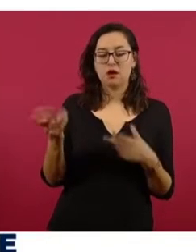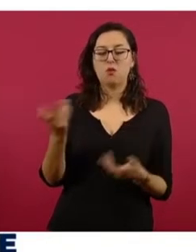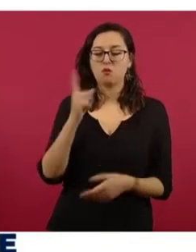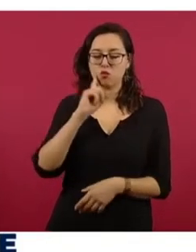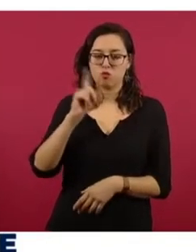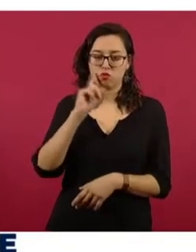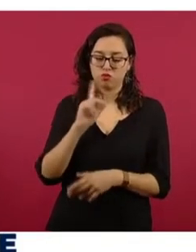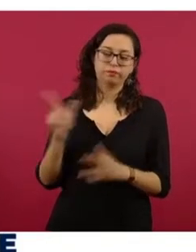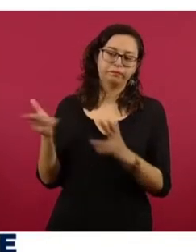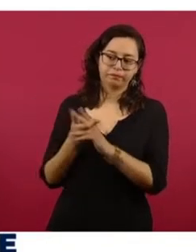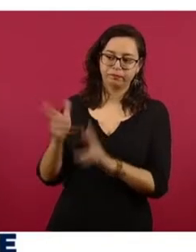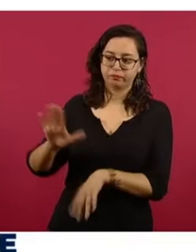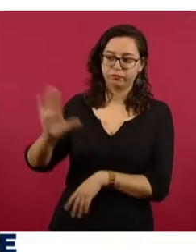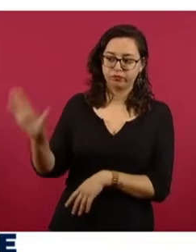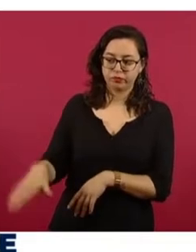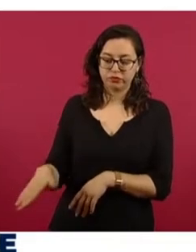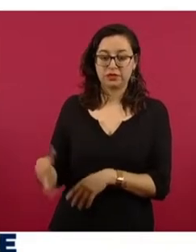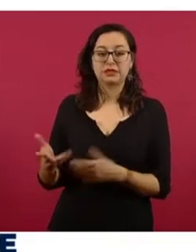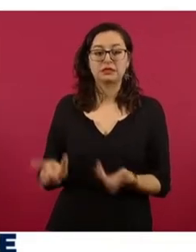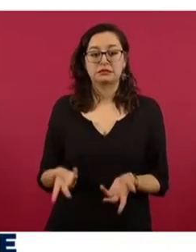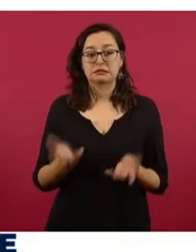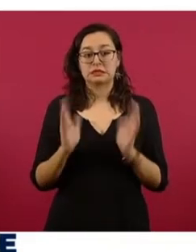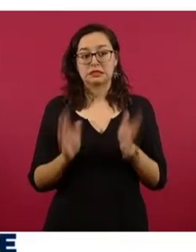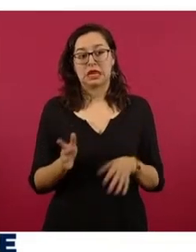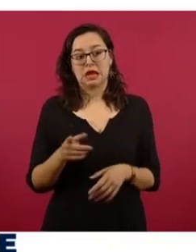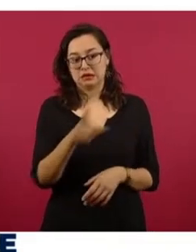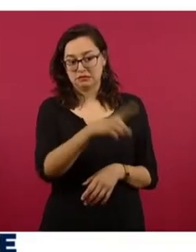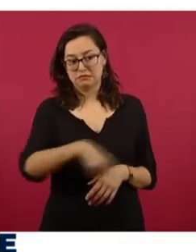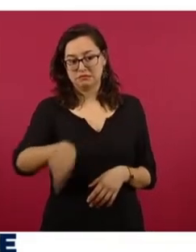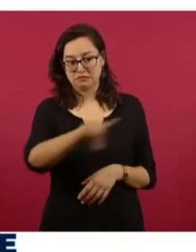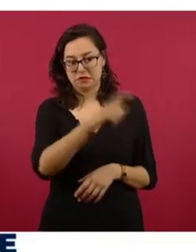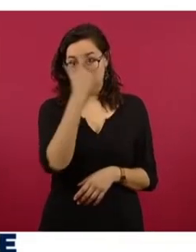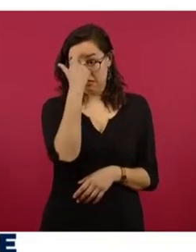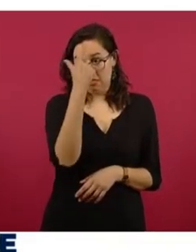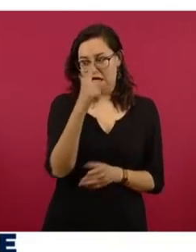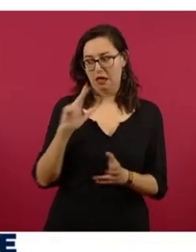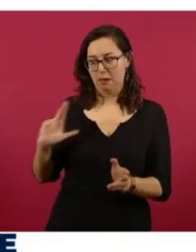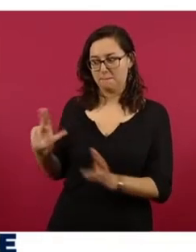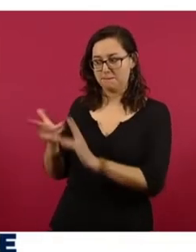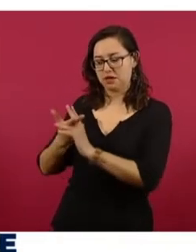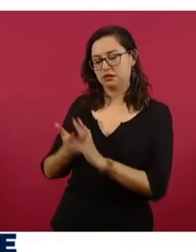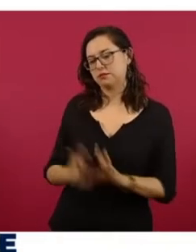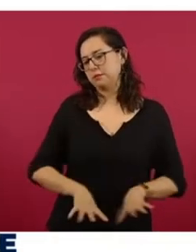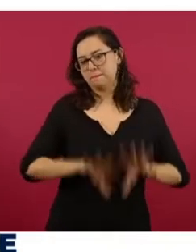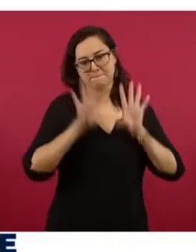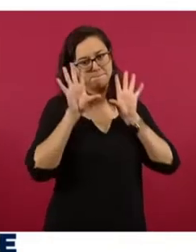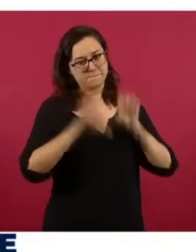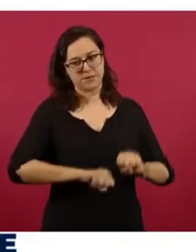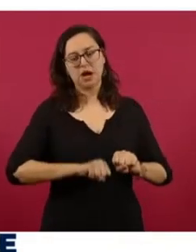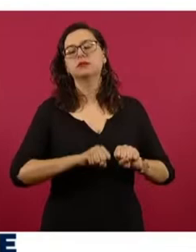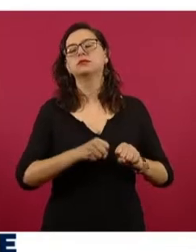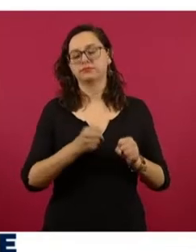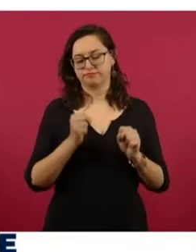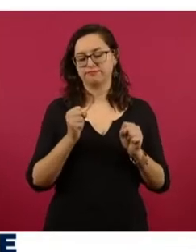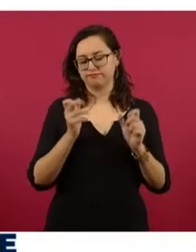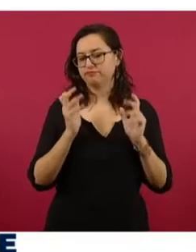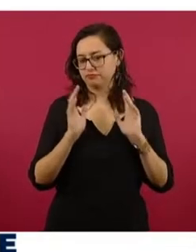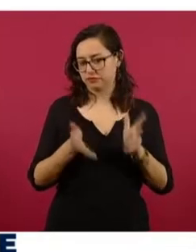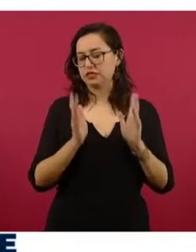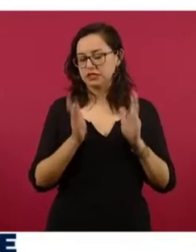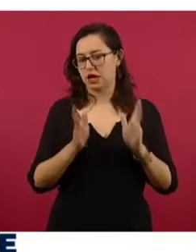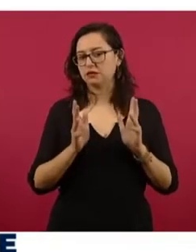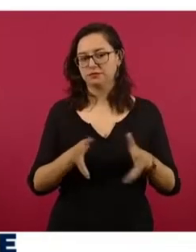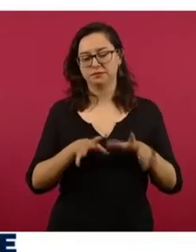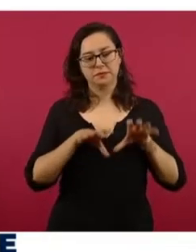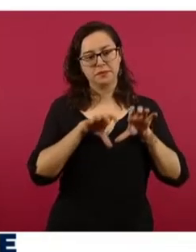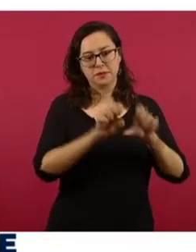de aprehensión contra los presuntos autores materiales de este evento ocurrido en Cozoleacaque,